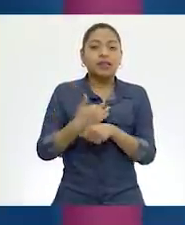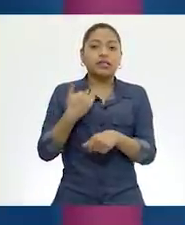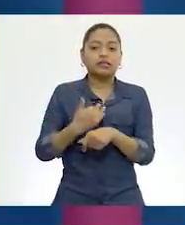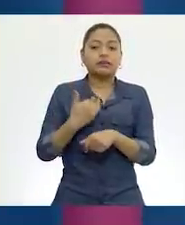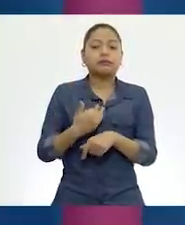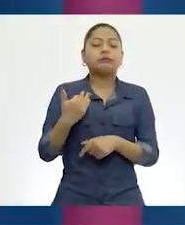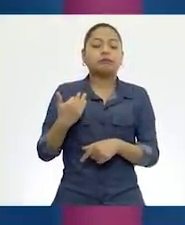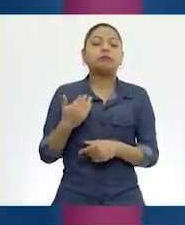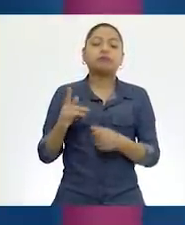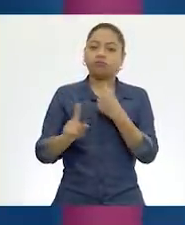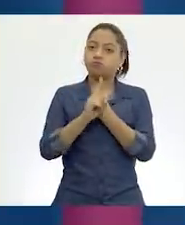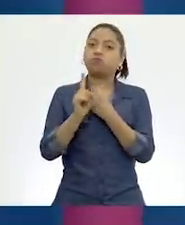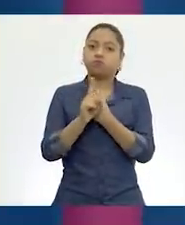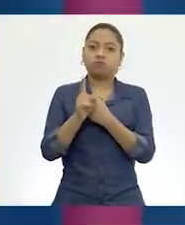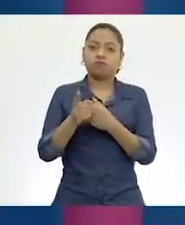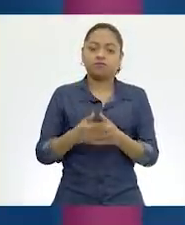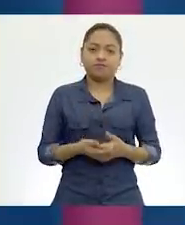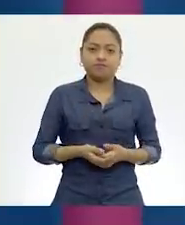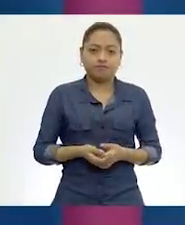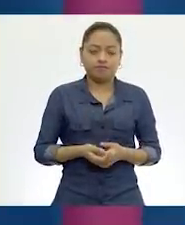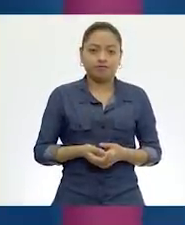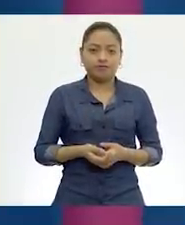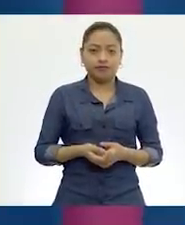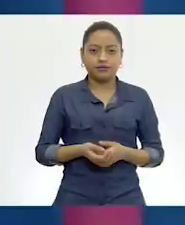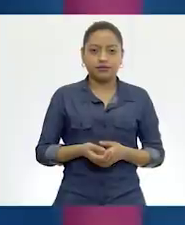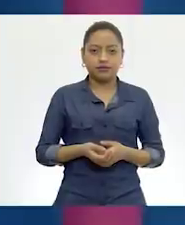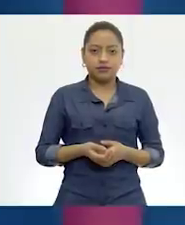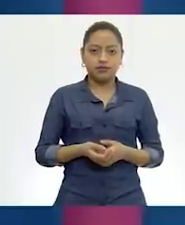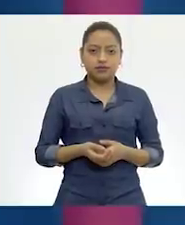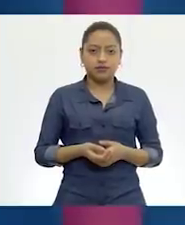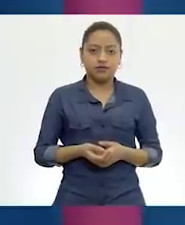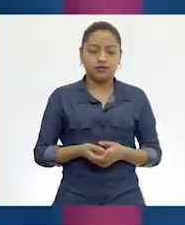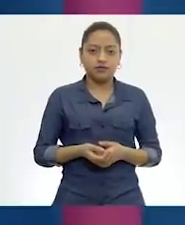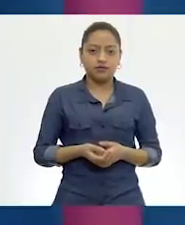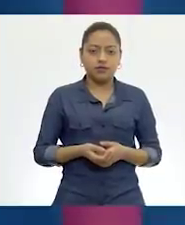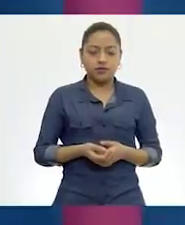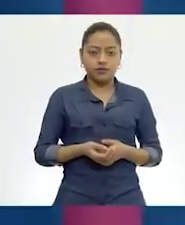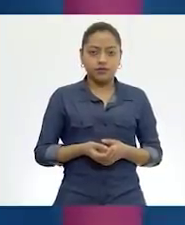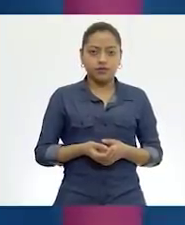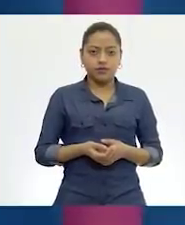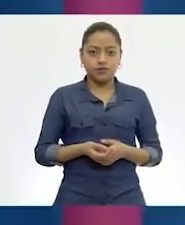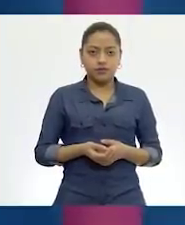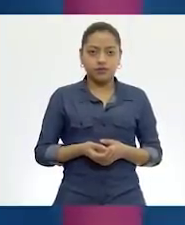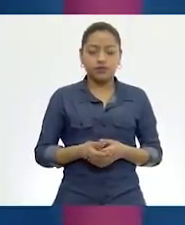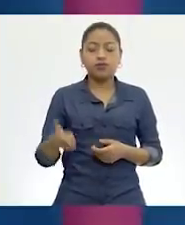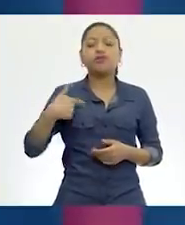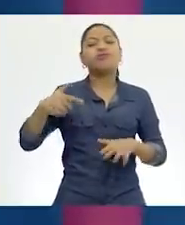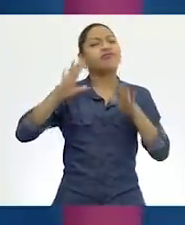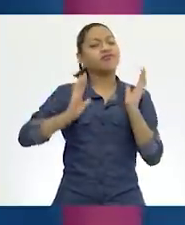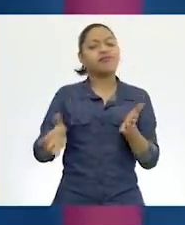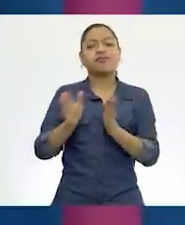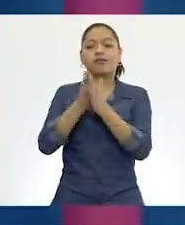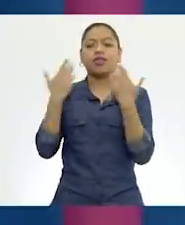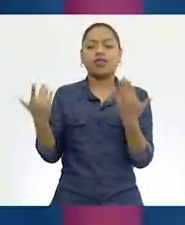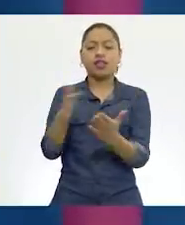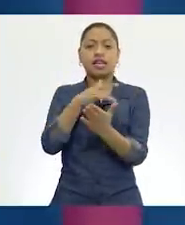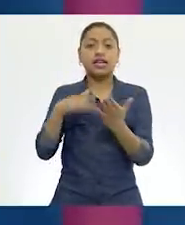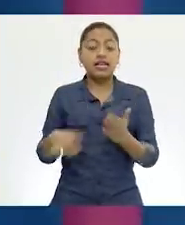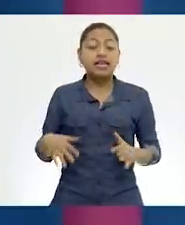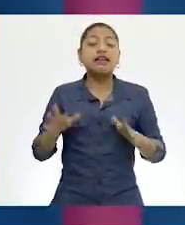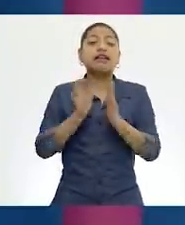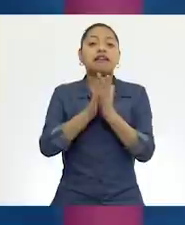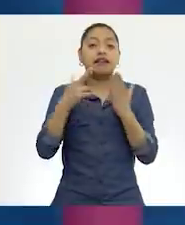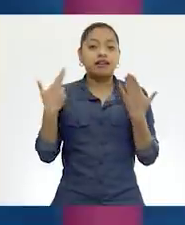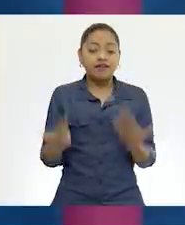un problema. Y es que ya recurrí a los libros, a las revistas, a los que